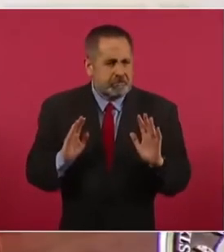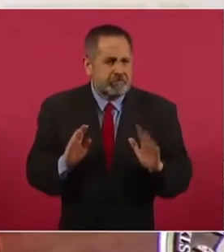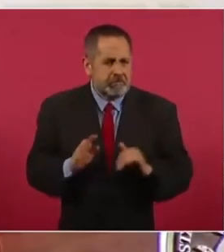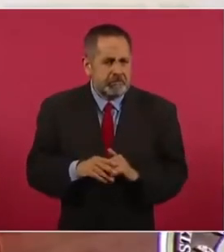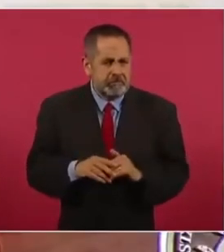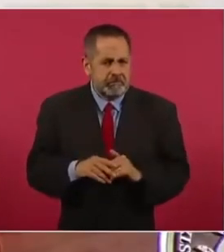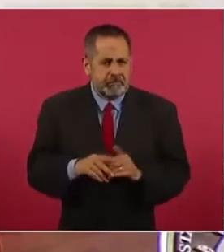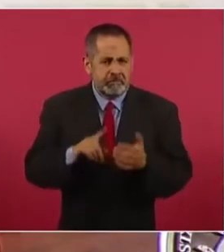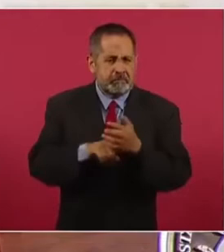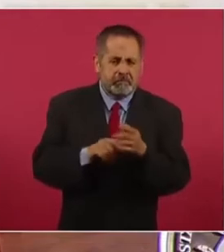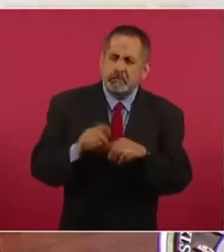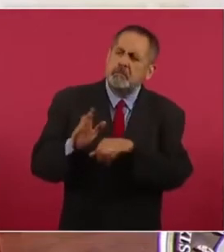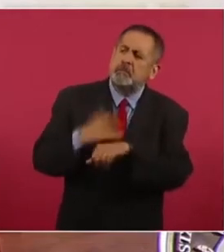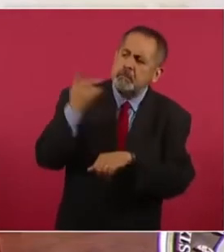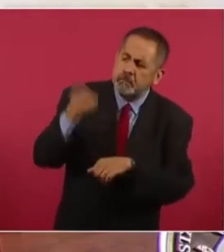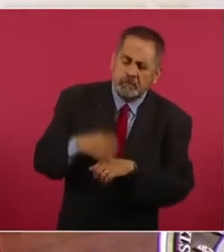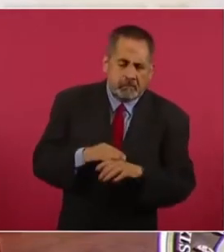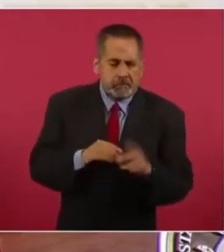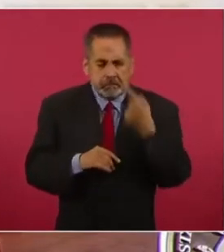cuestionamientos,